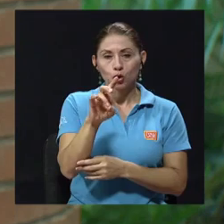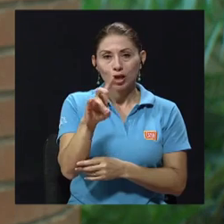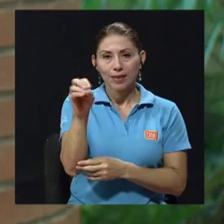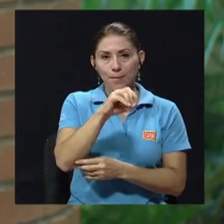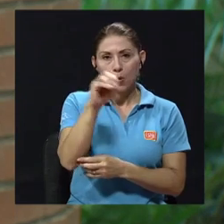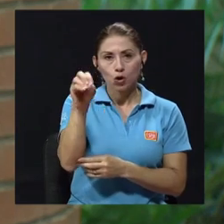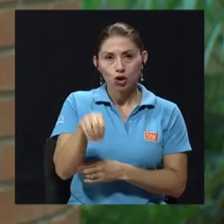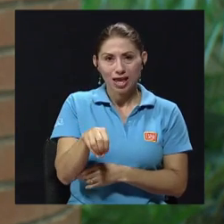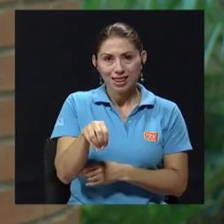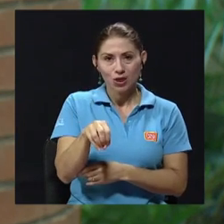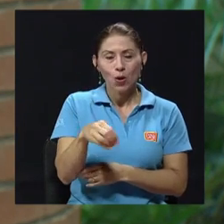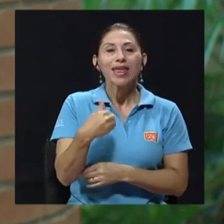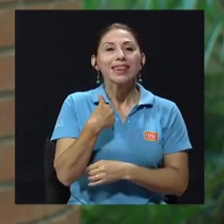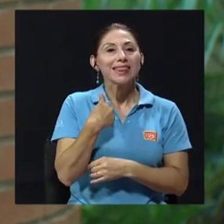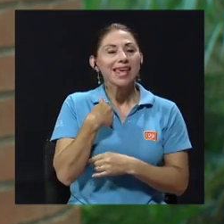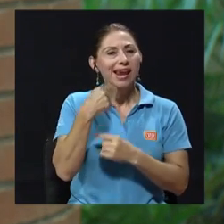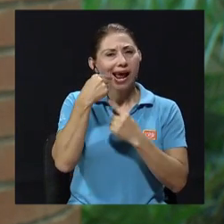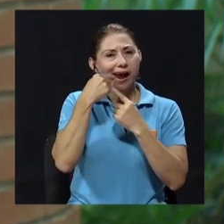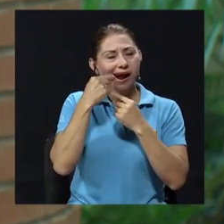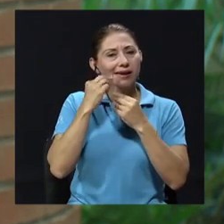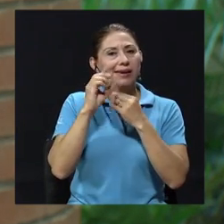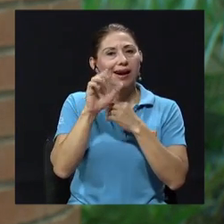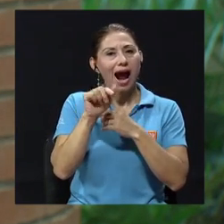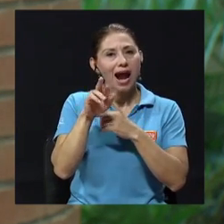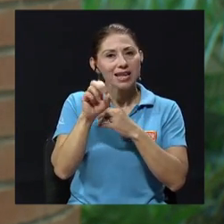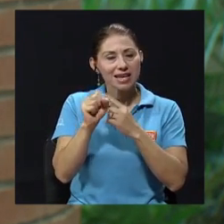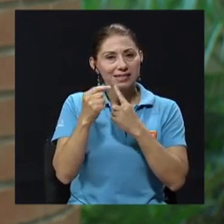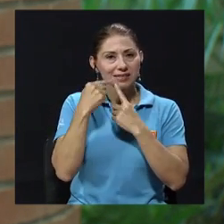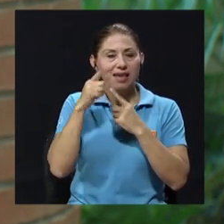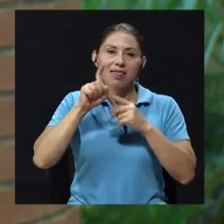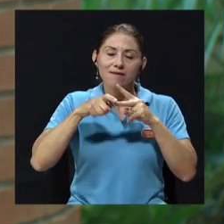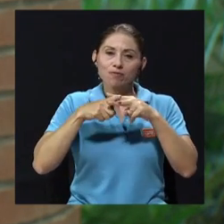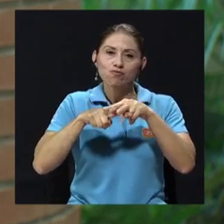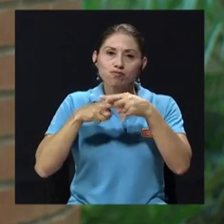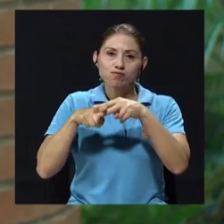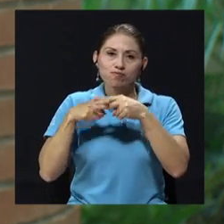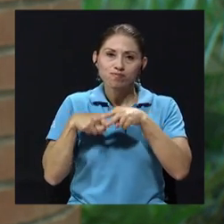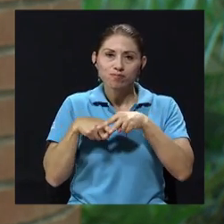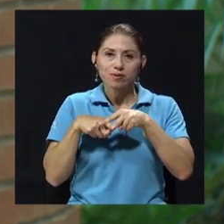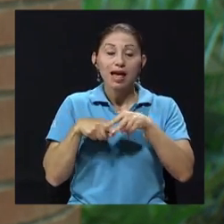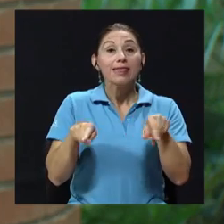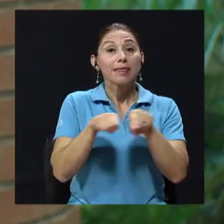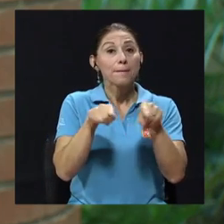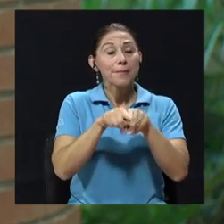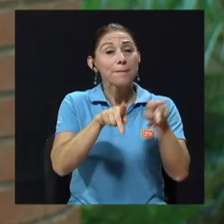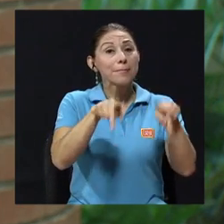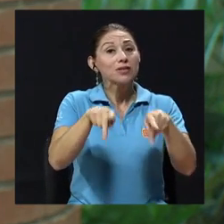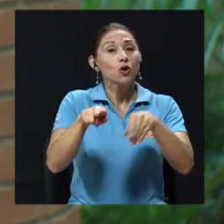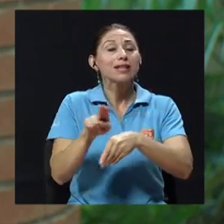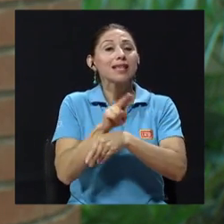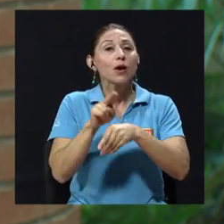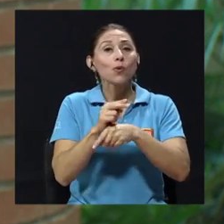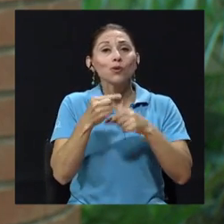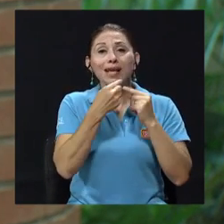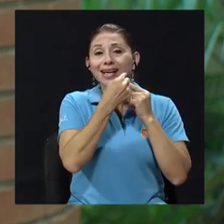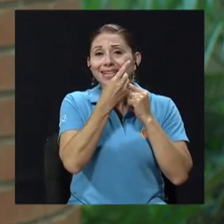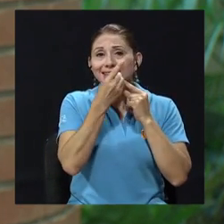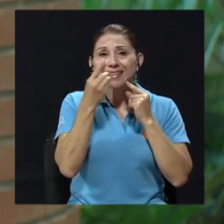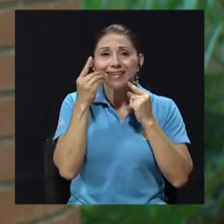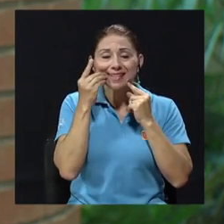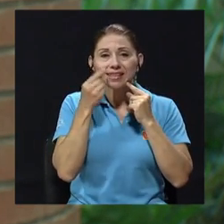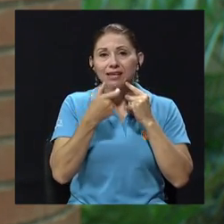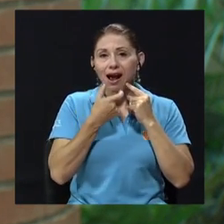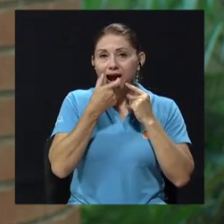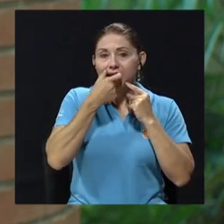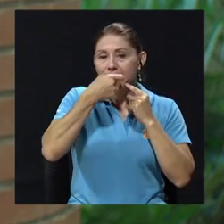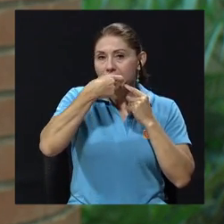% tiene caries dental activa. Y además de eso, quienes tienen prótesis, ya sea totales o